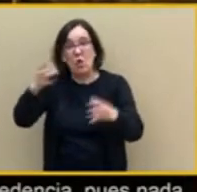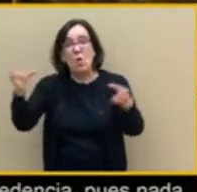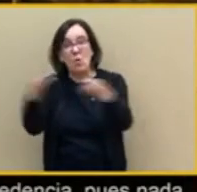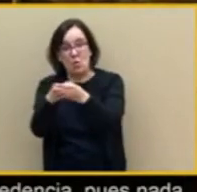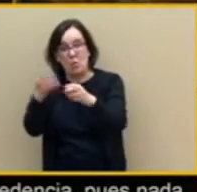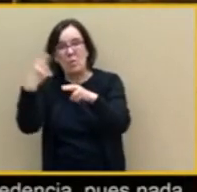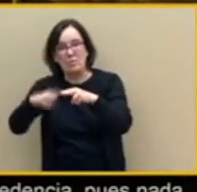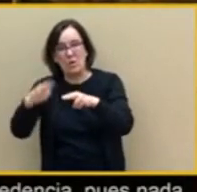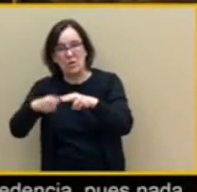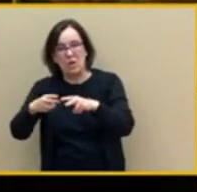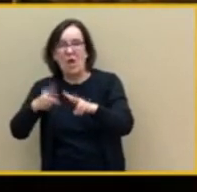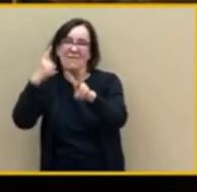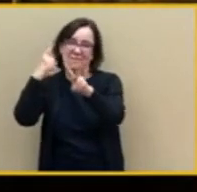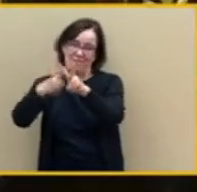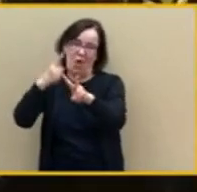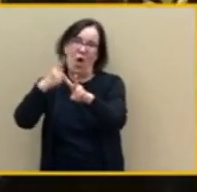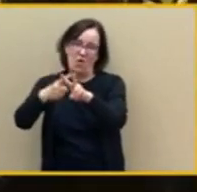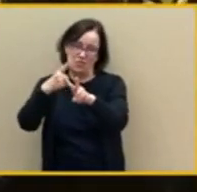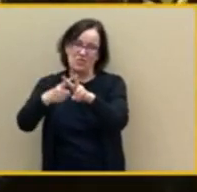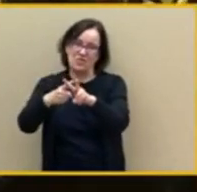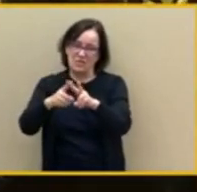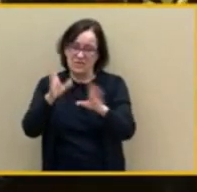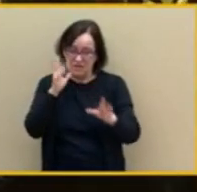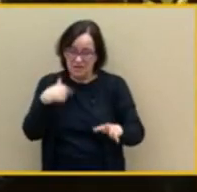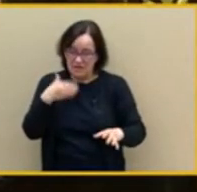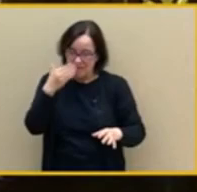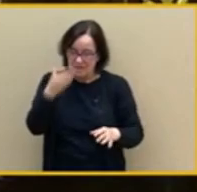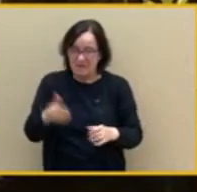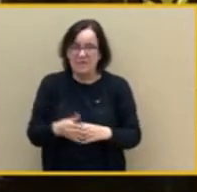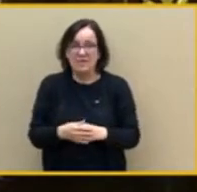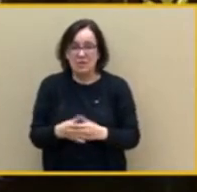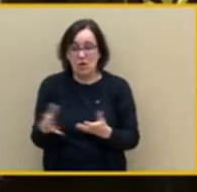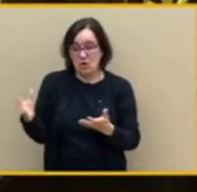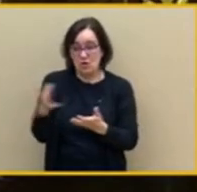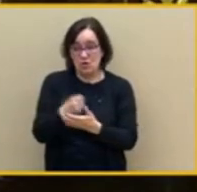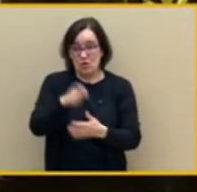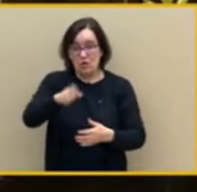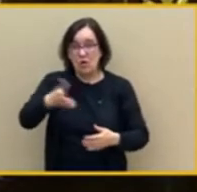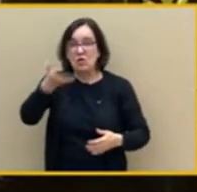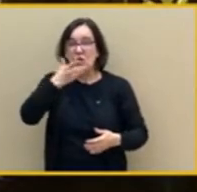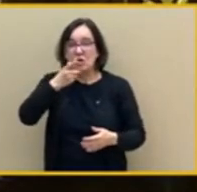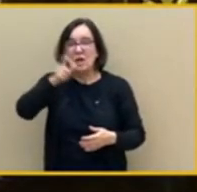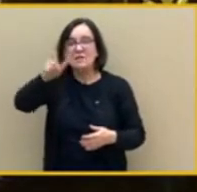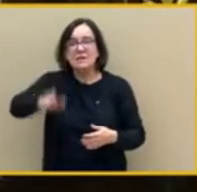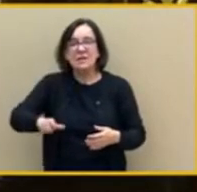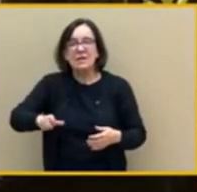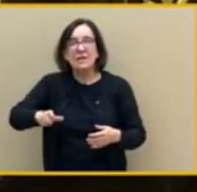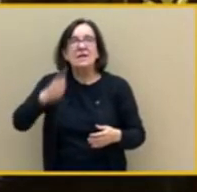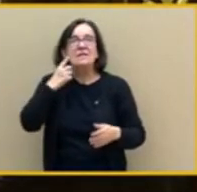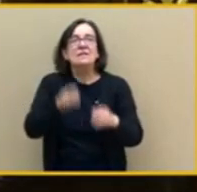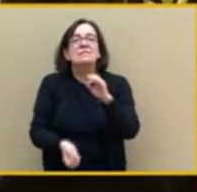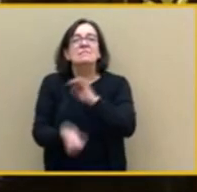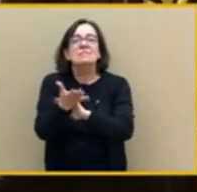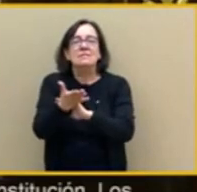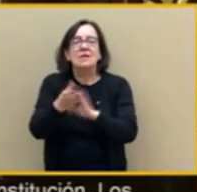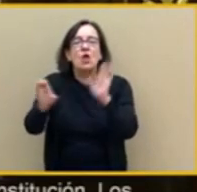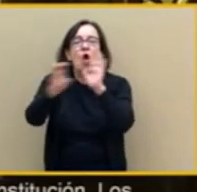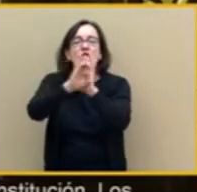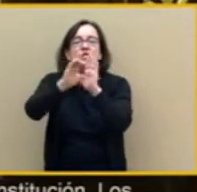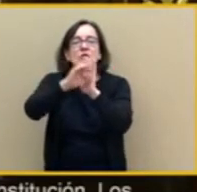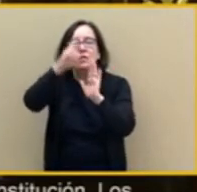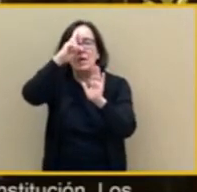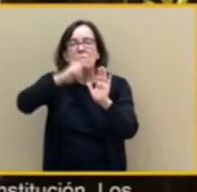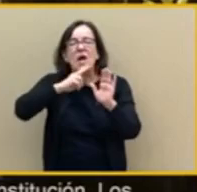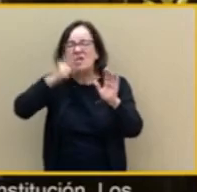todo el mundo conoce quiénes fueron los padres de la Constitución. Los conocemos, sobradamente. Pero podríamos decir